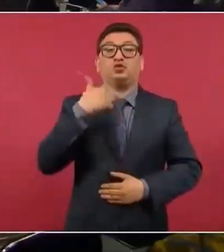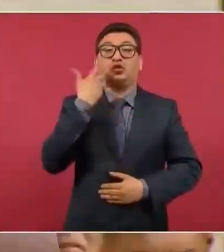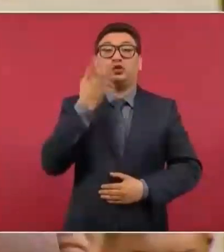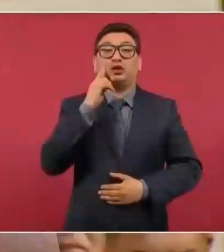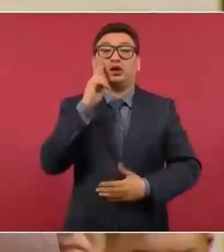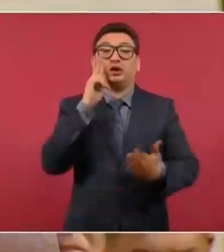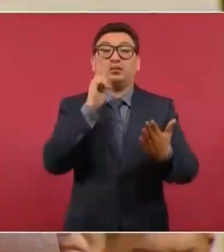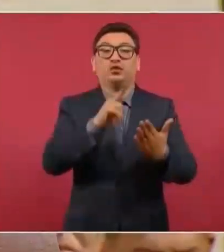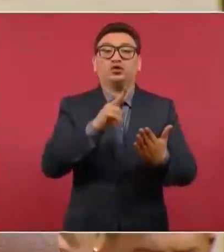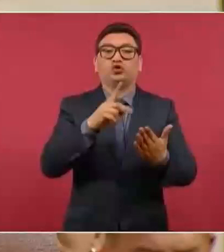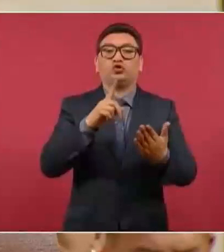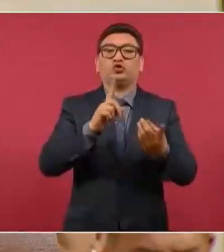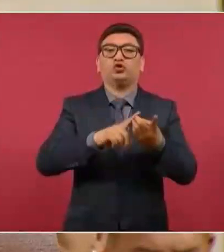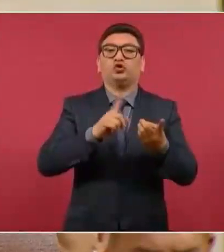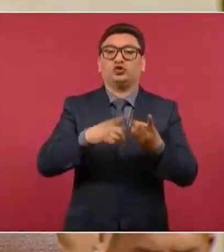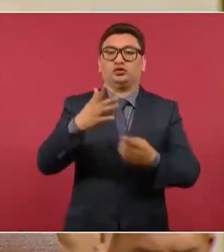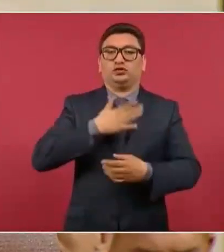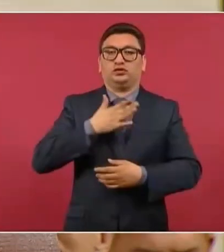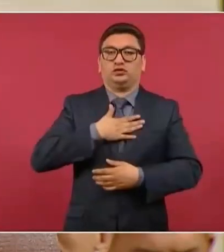una, es donde estoy yo.